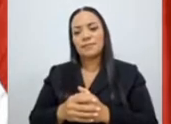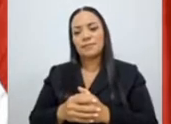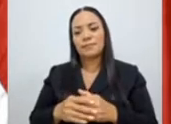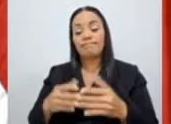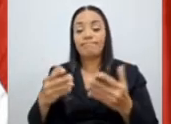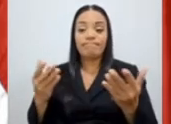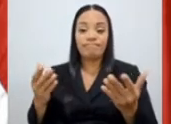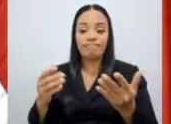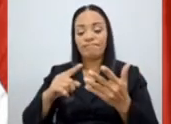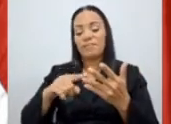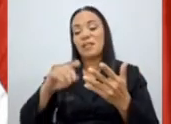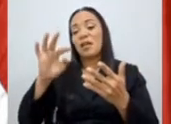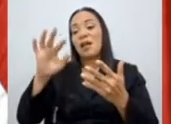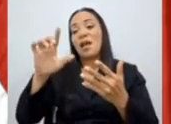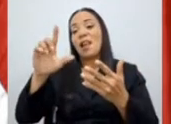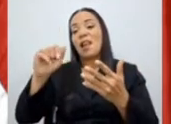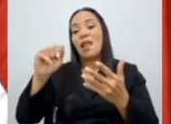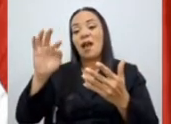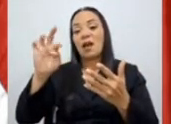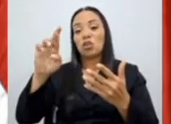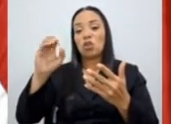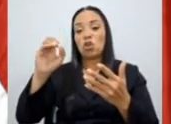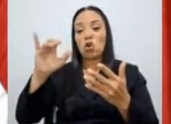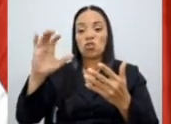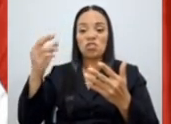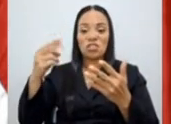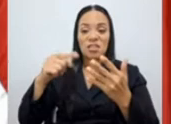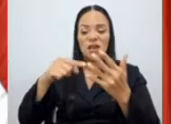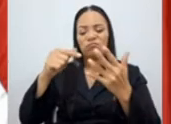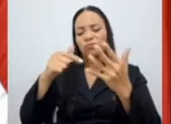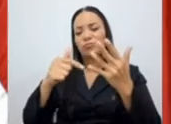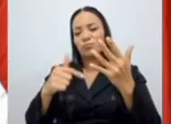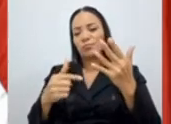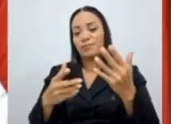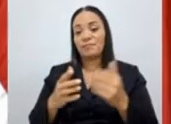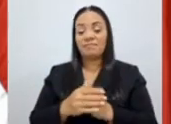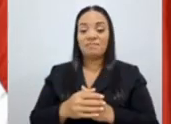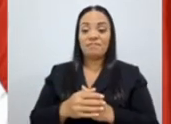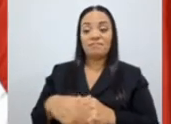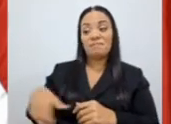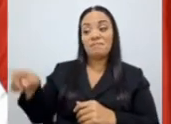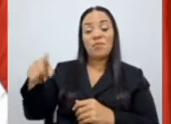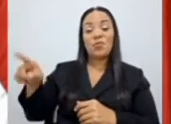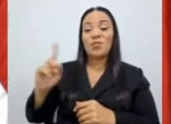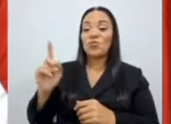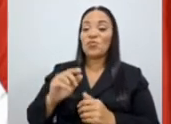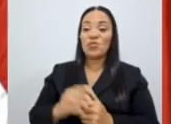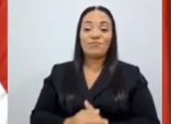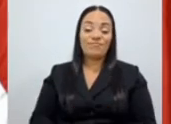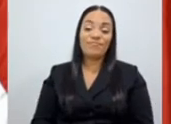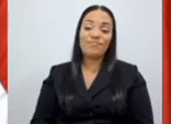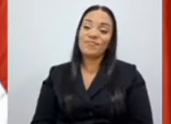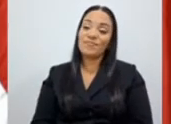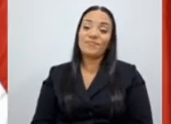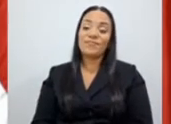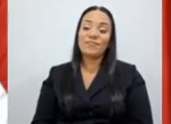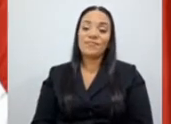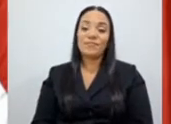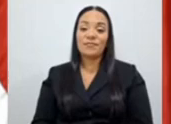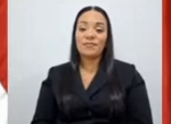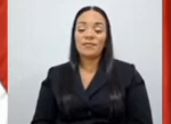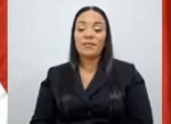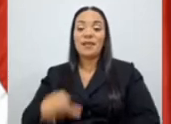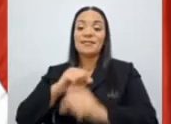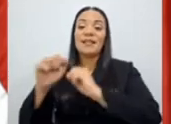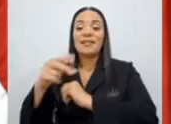la trocha, tantas cosas. Pero no, hay que hacer una investigación autorizada por la